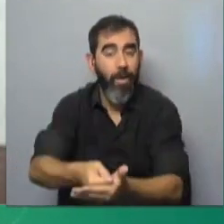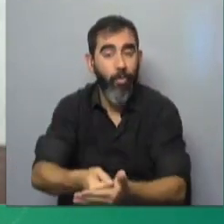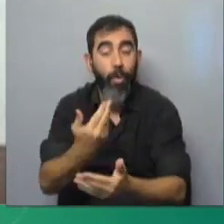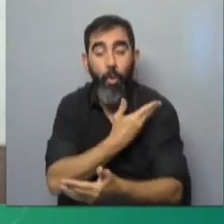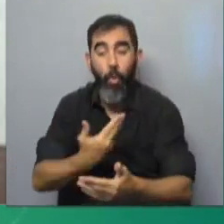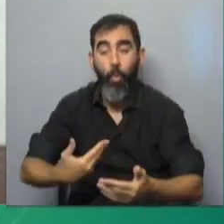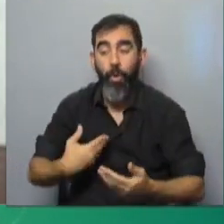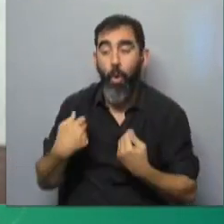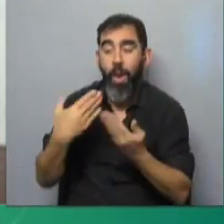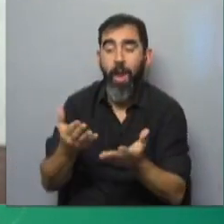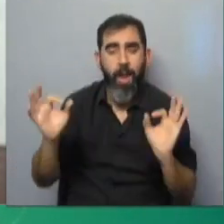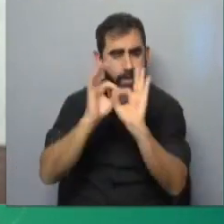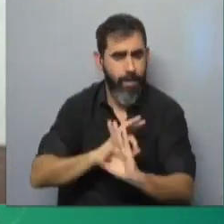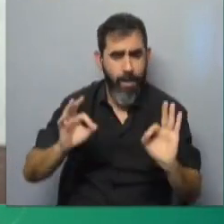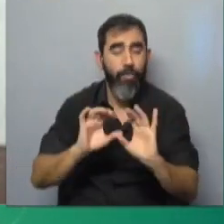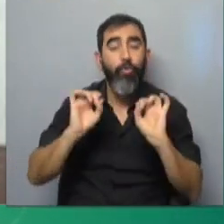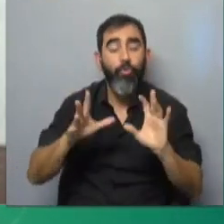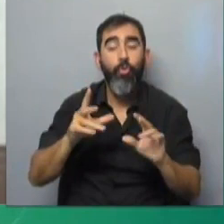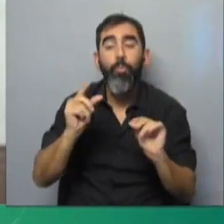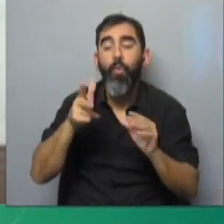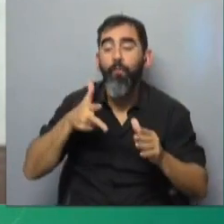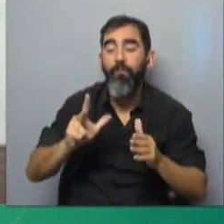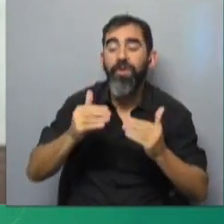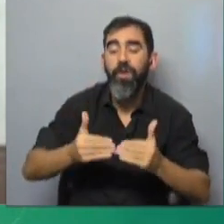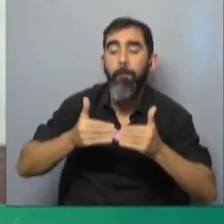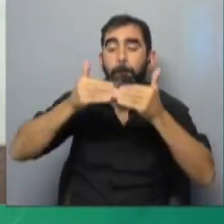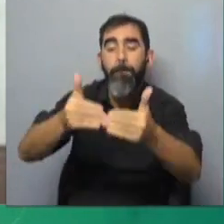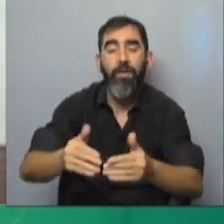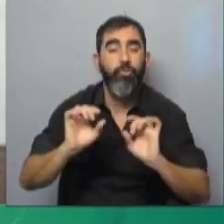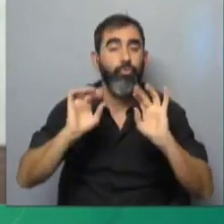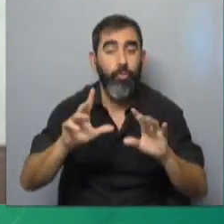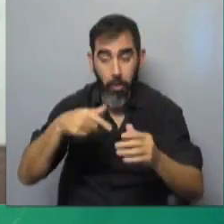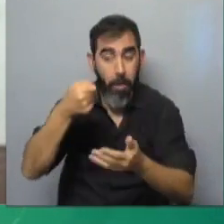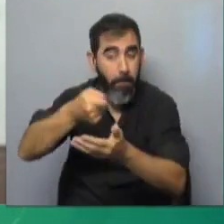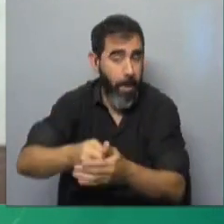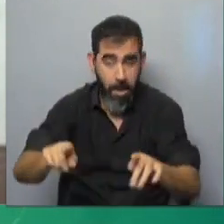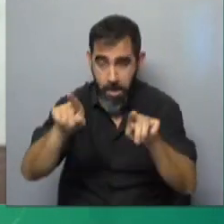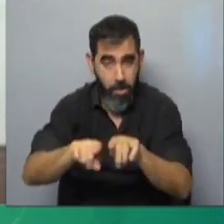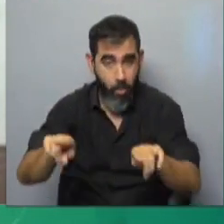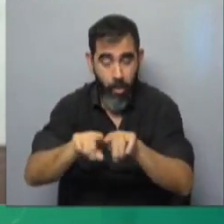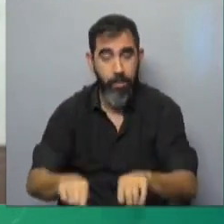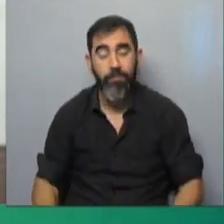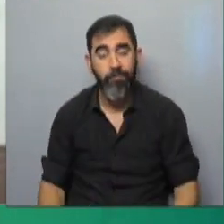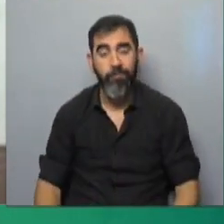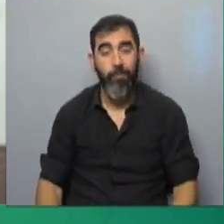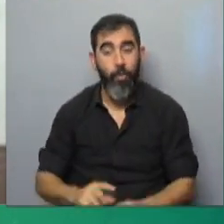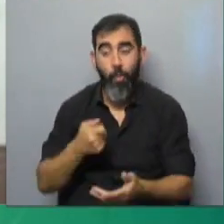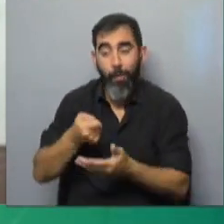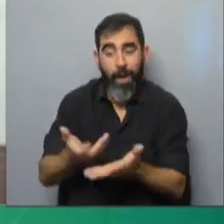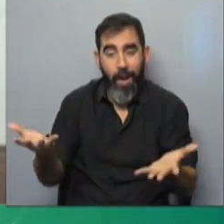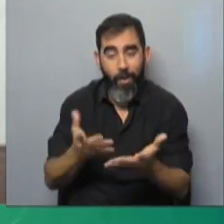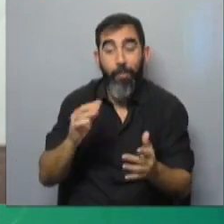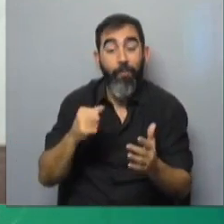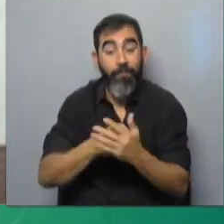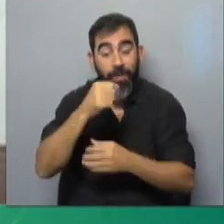Ejecutivo no nos está regalando nada. Lo único que está haciendo con esta medida es no obligarnos a desembolsar el adelanto ahora,